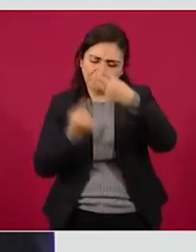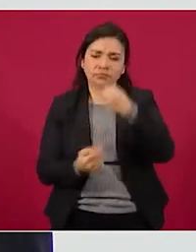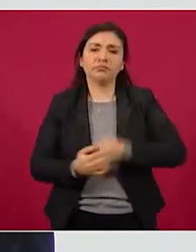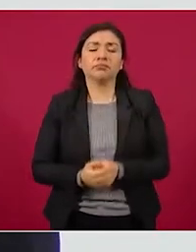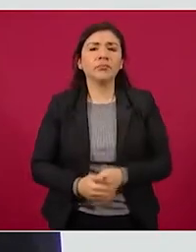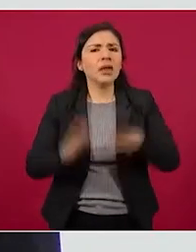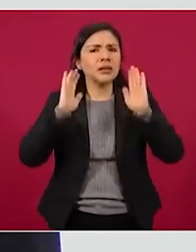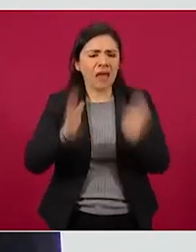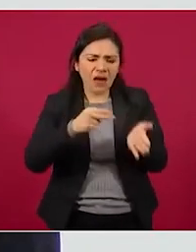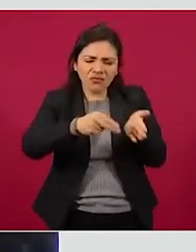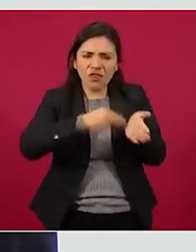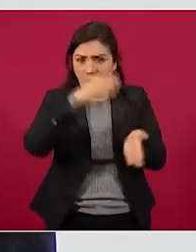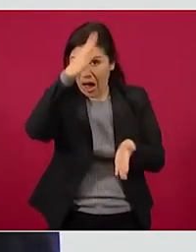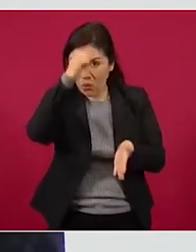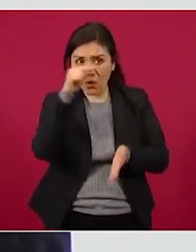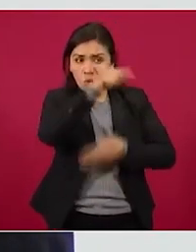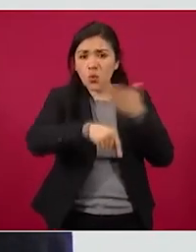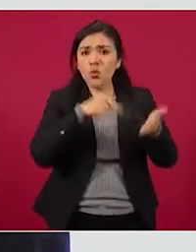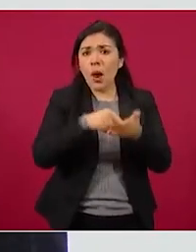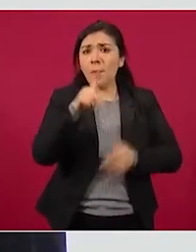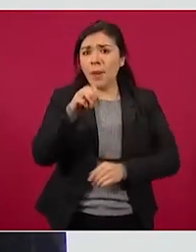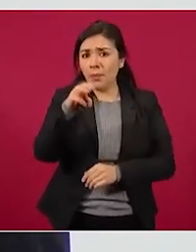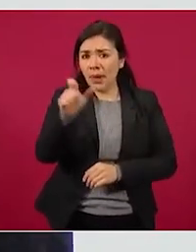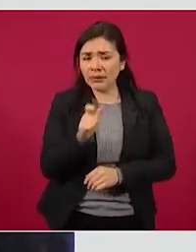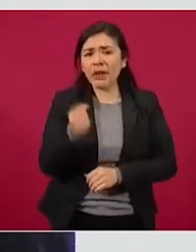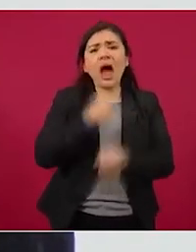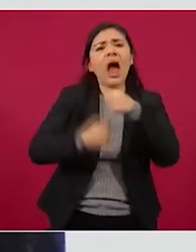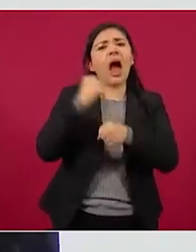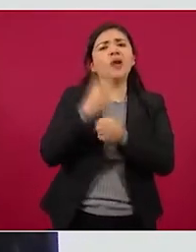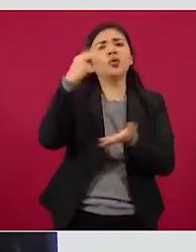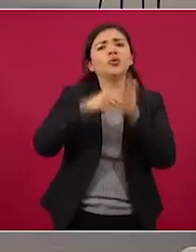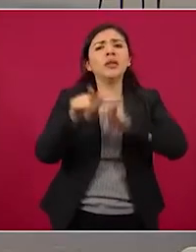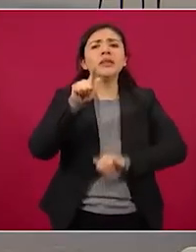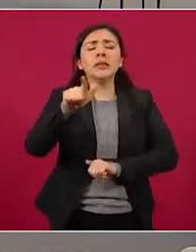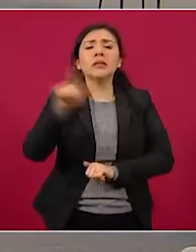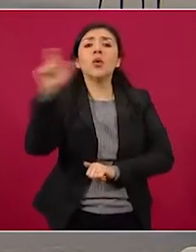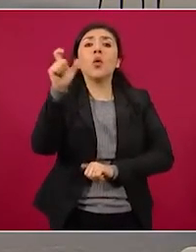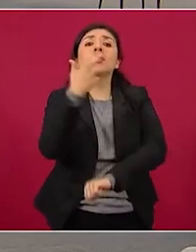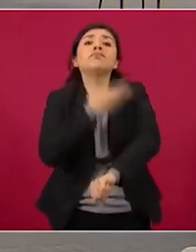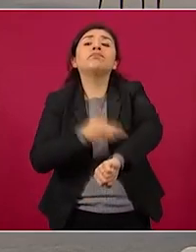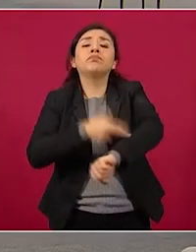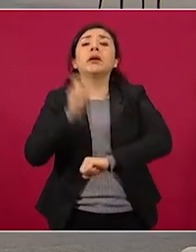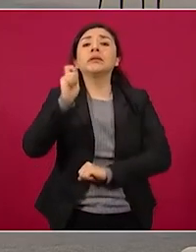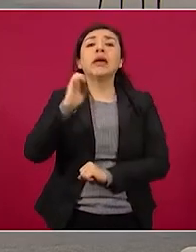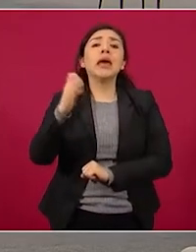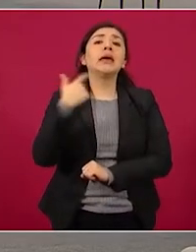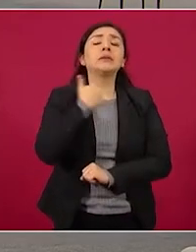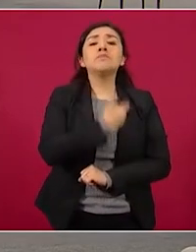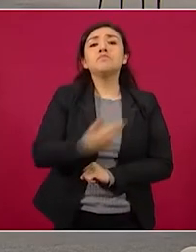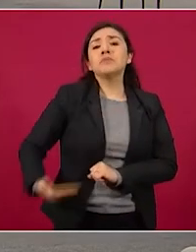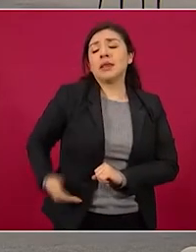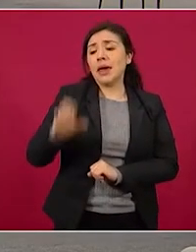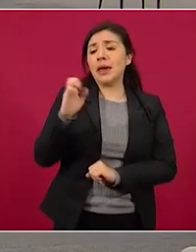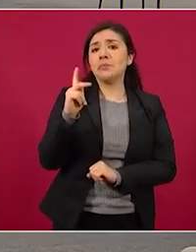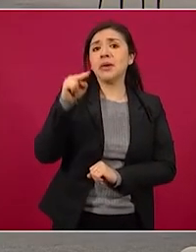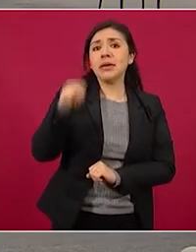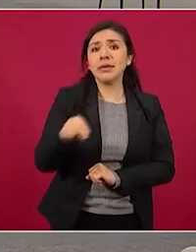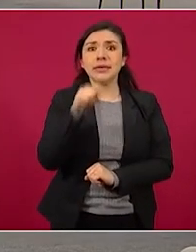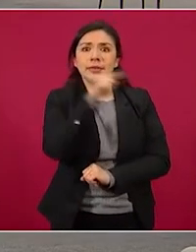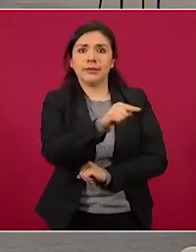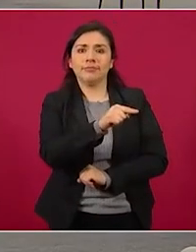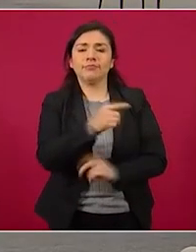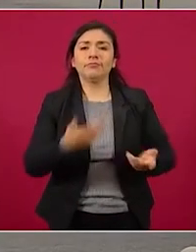formalizado en Pemex en el año 2017, durante la gestión del presidente Enrique Peña Nieto.